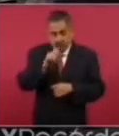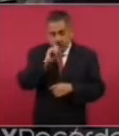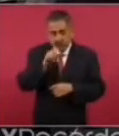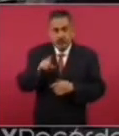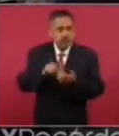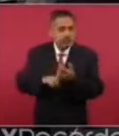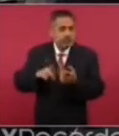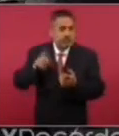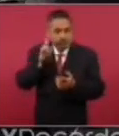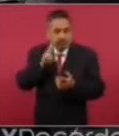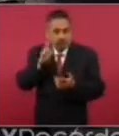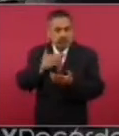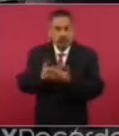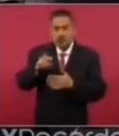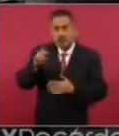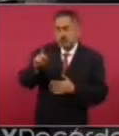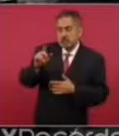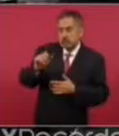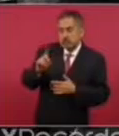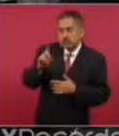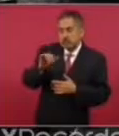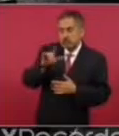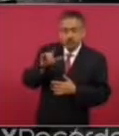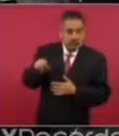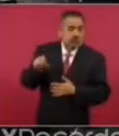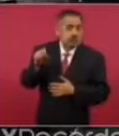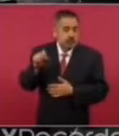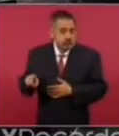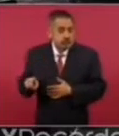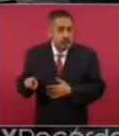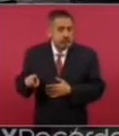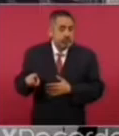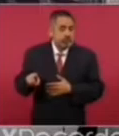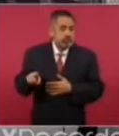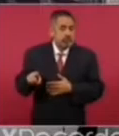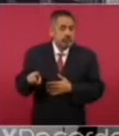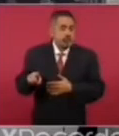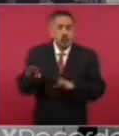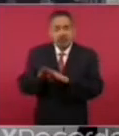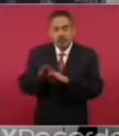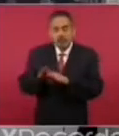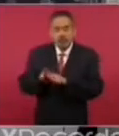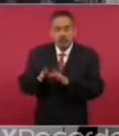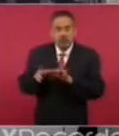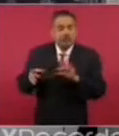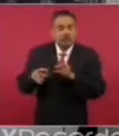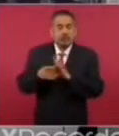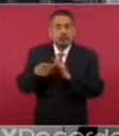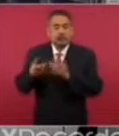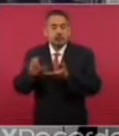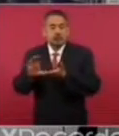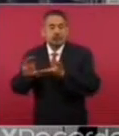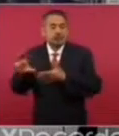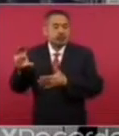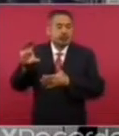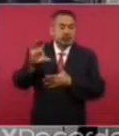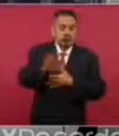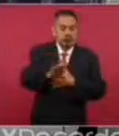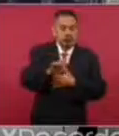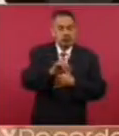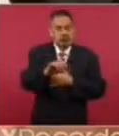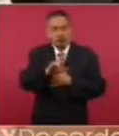hay pruebas de que Padilla en su momento, pues, digamos que hizo un fuerte donativo a este